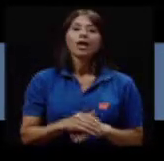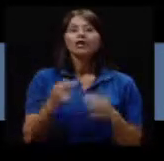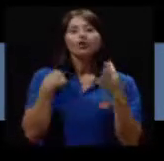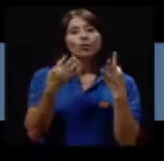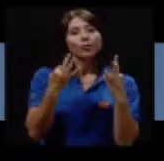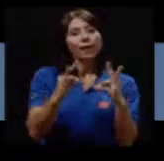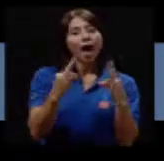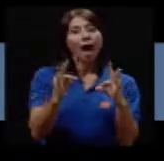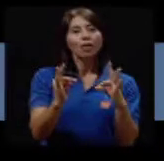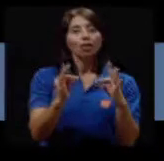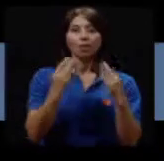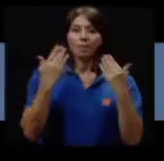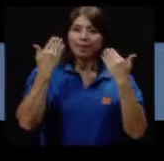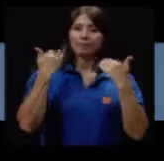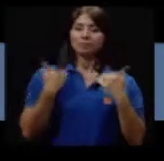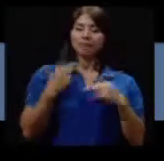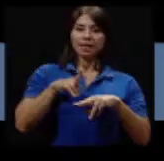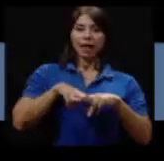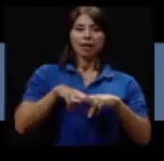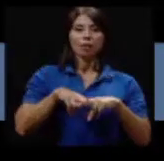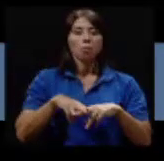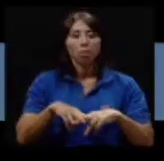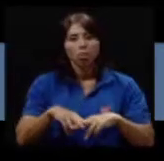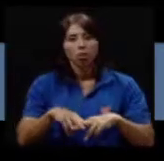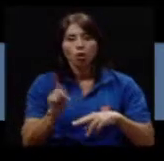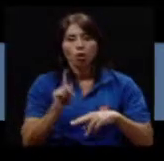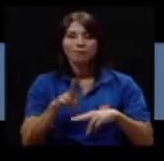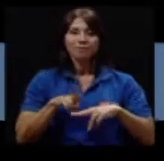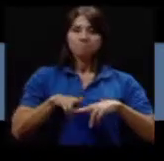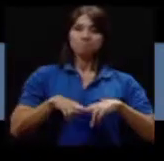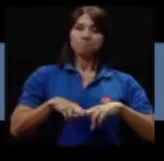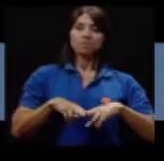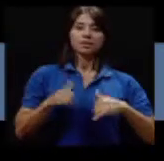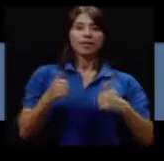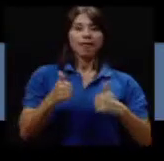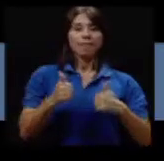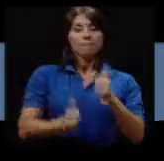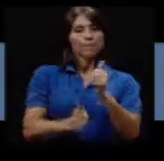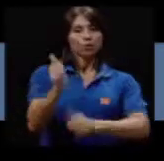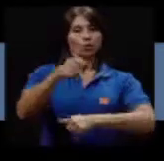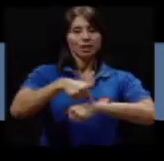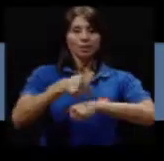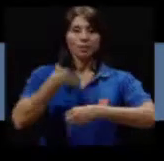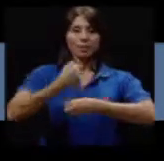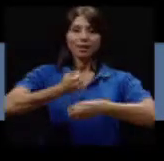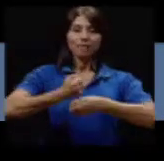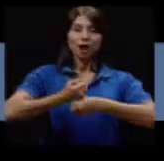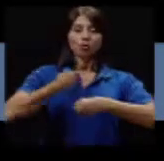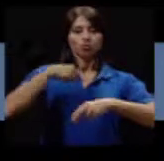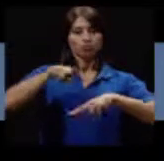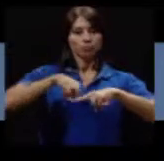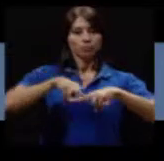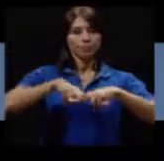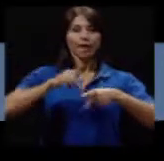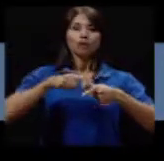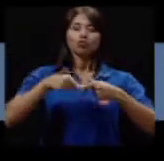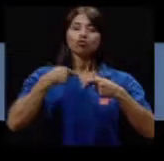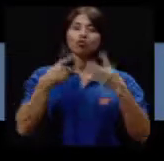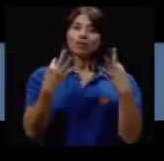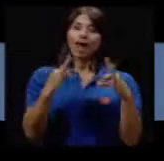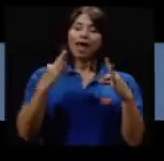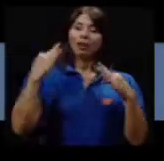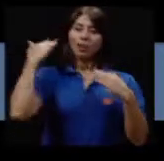intento mantenerme erguida cuando estoy sentada que es el mayor tiempo de mi trabajo paso sentada intento por lo menos mantener la